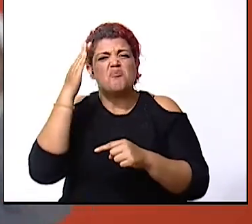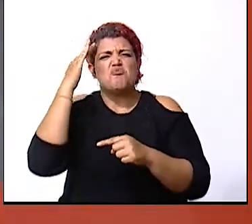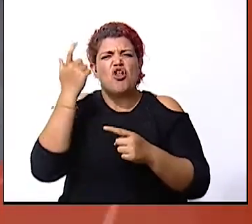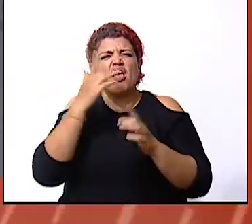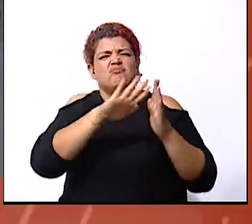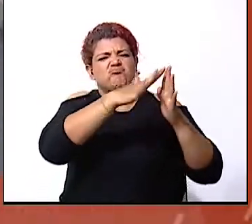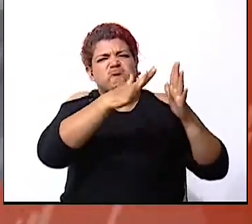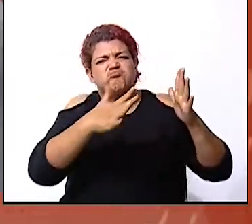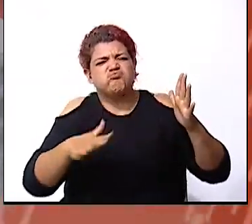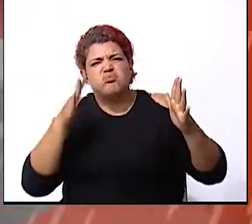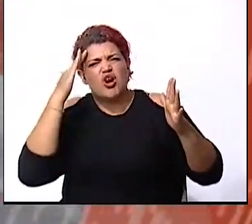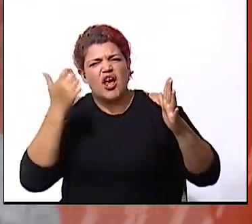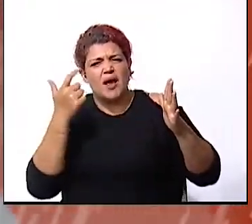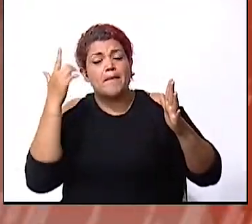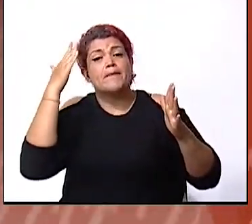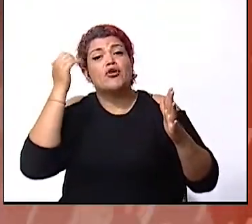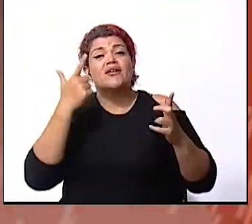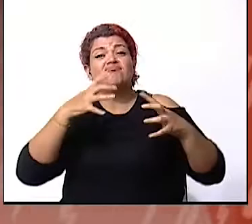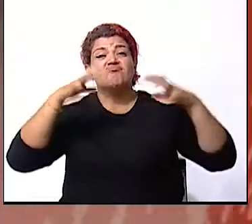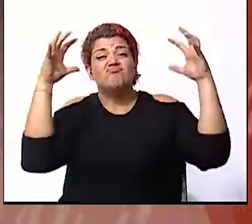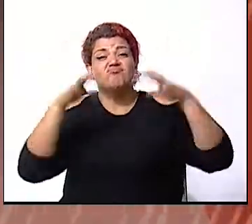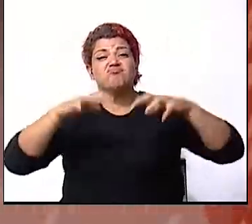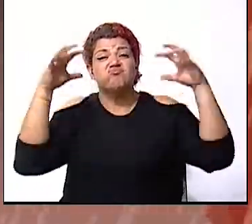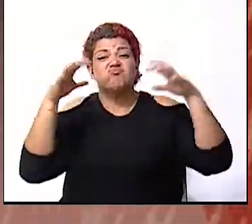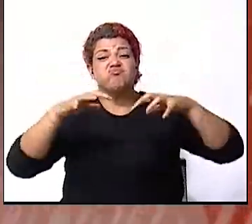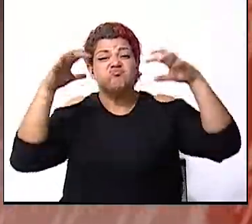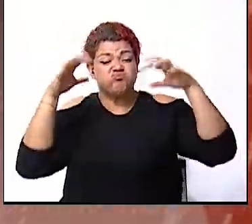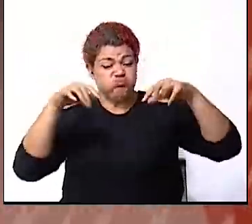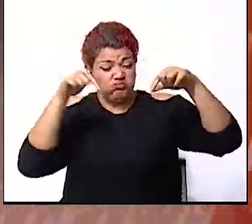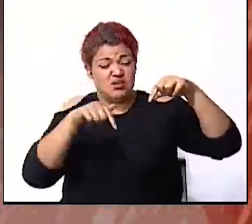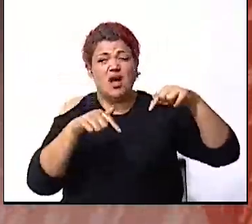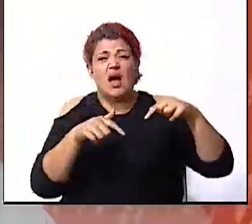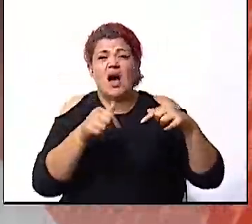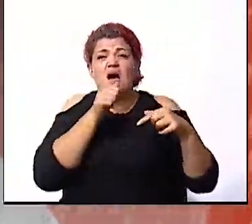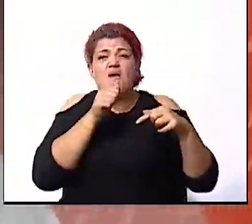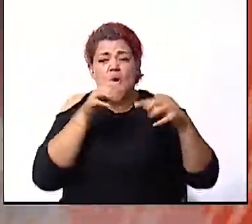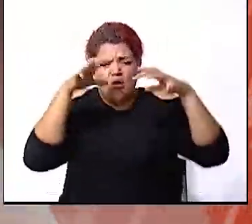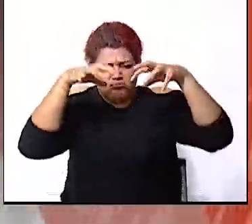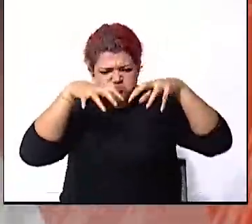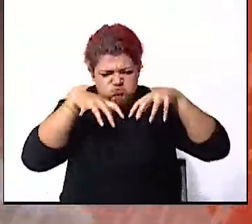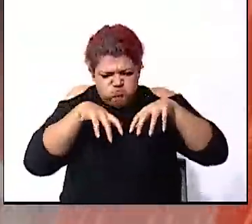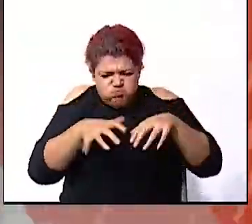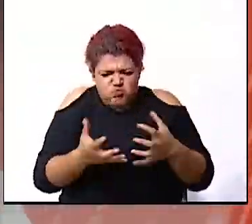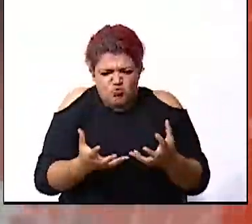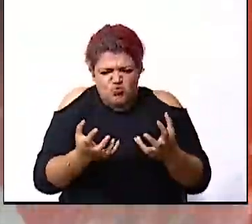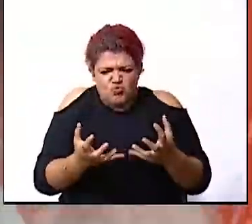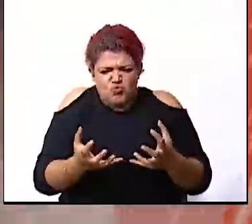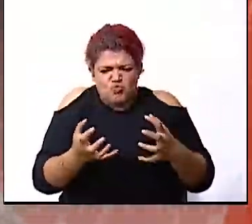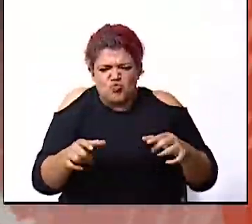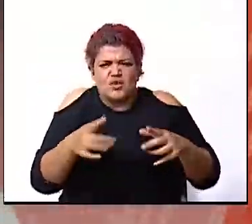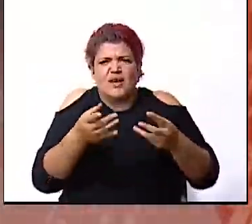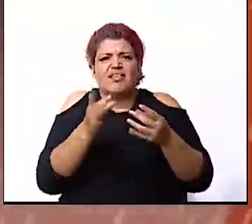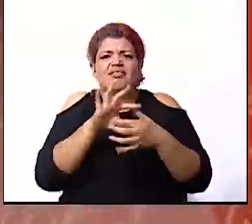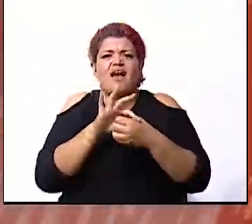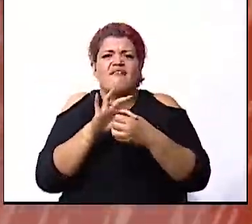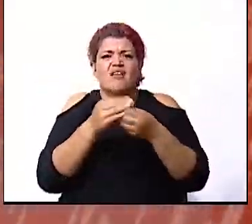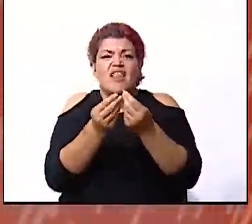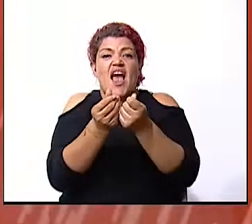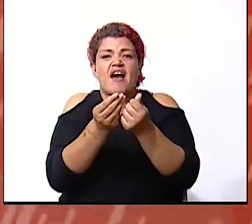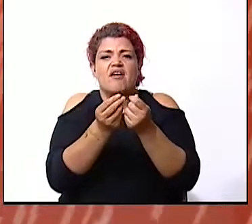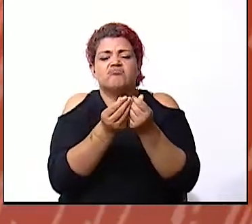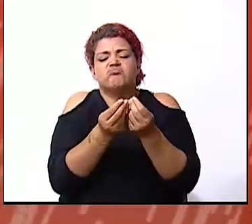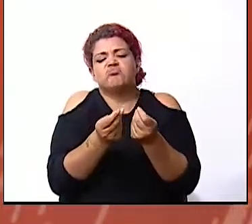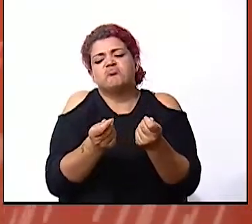mucho el agua se filtra en las montañas y la tierra se pone suave también es importante que las